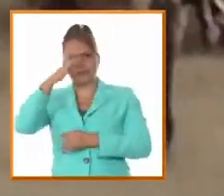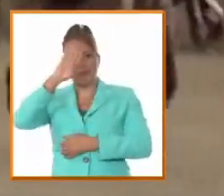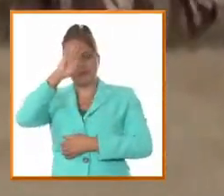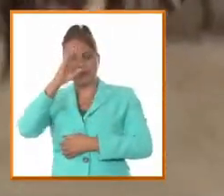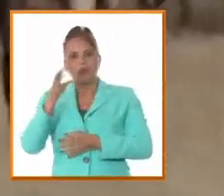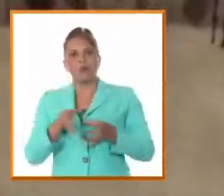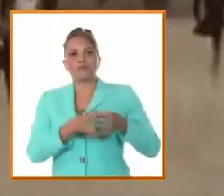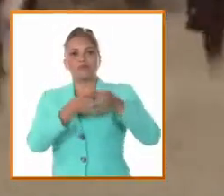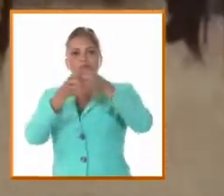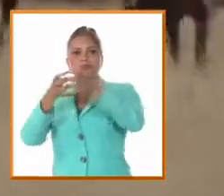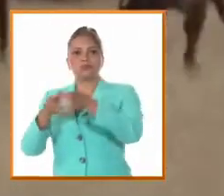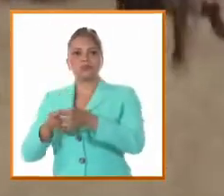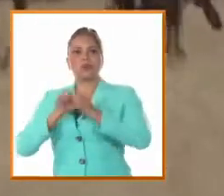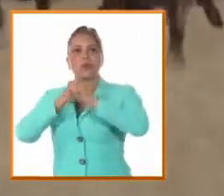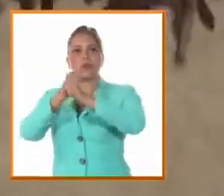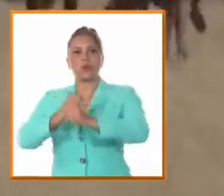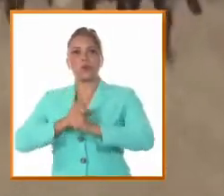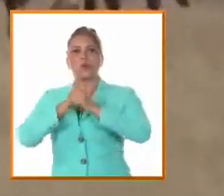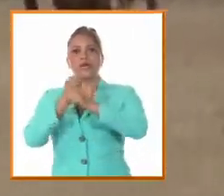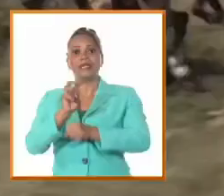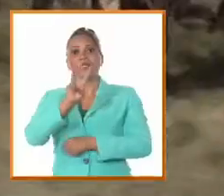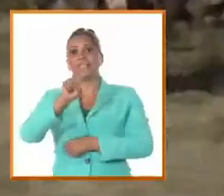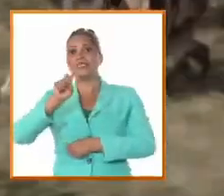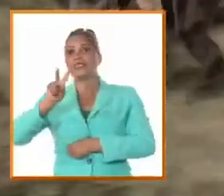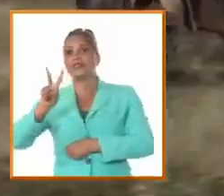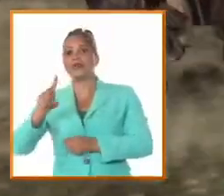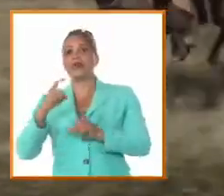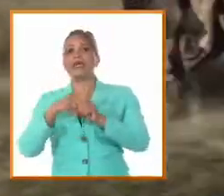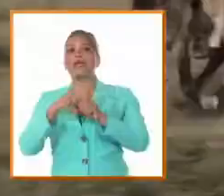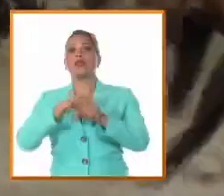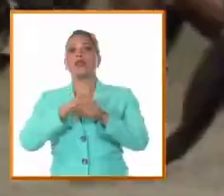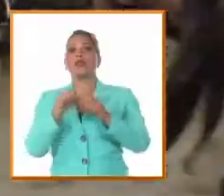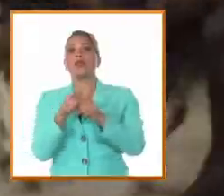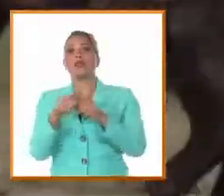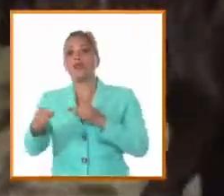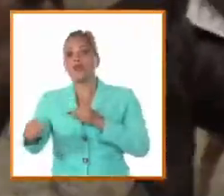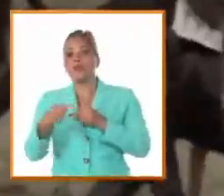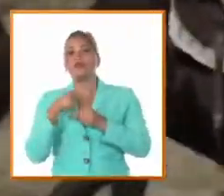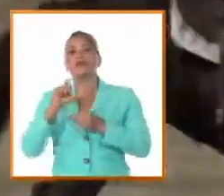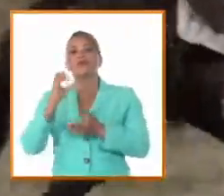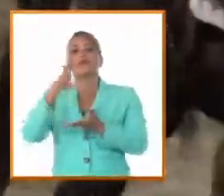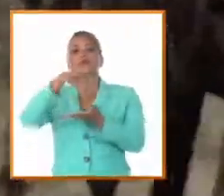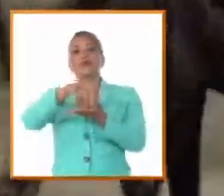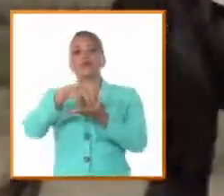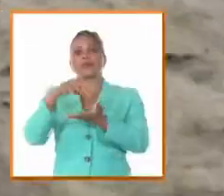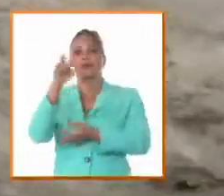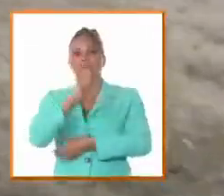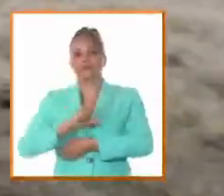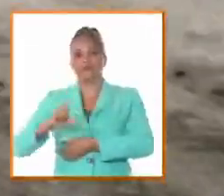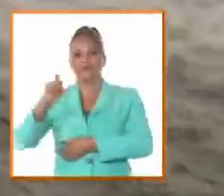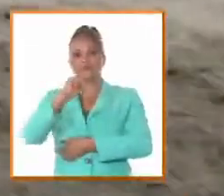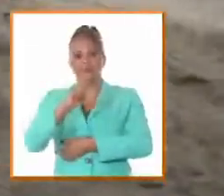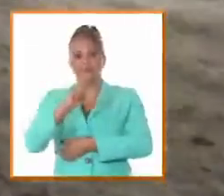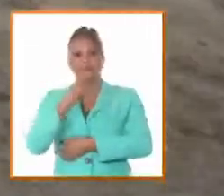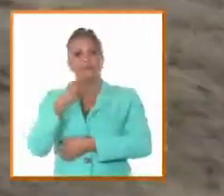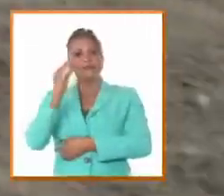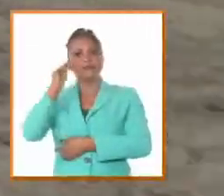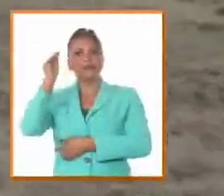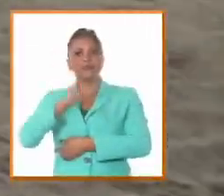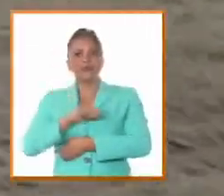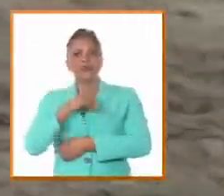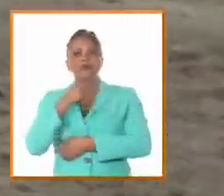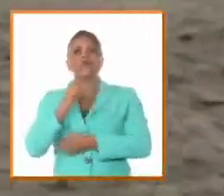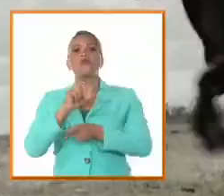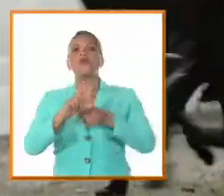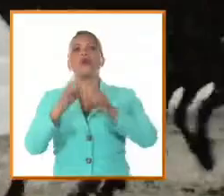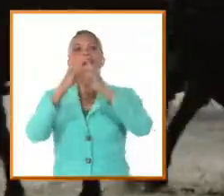esa fuerza al potrero de Jimaguayú, a 32 kilómetros al suroeste de la ciudad de Camagüey, ampliamente conocido por él por ser uno de